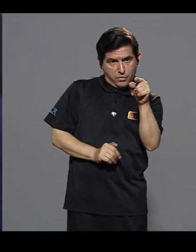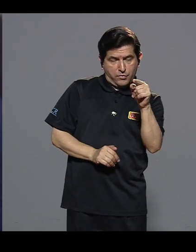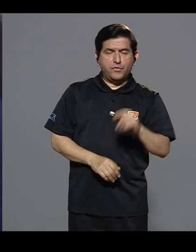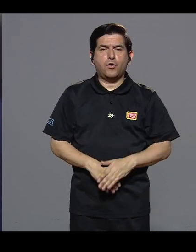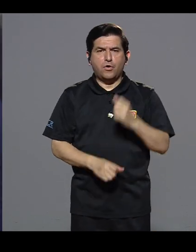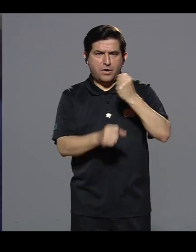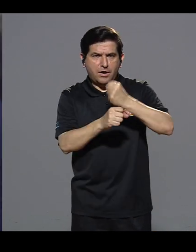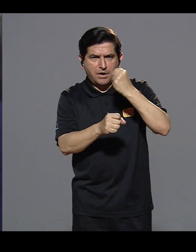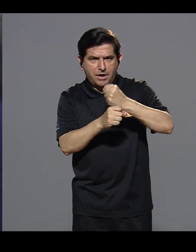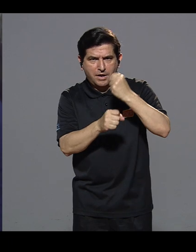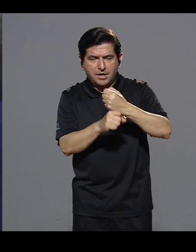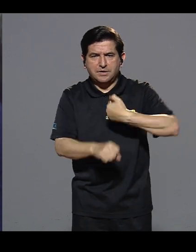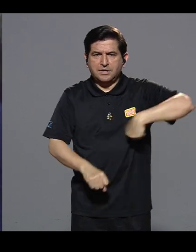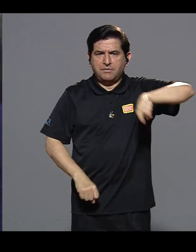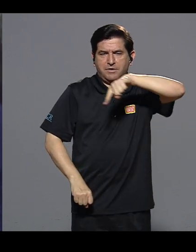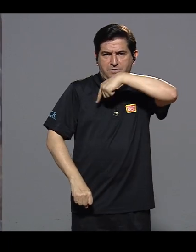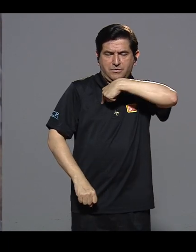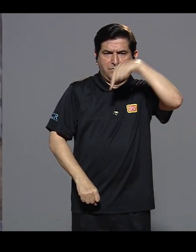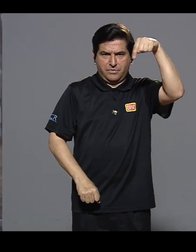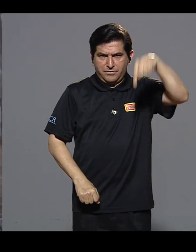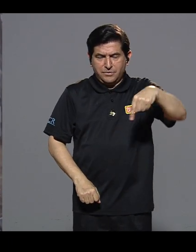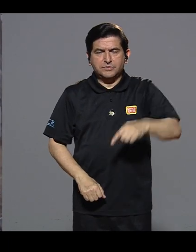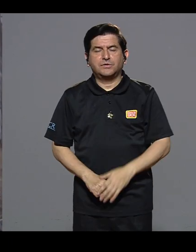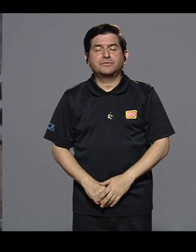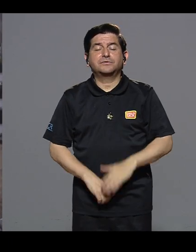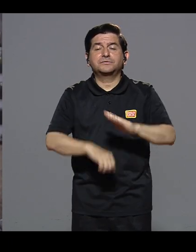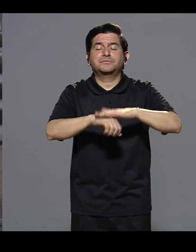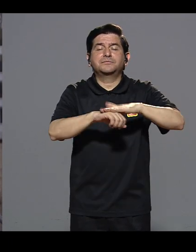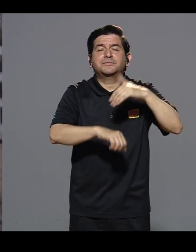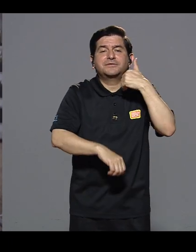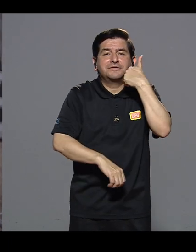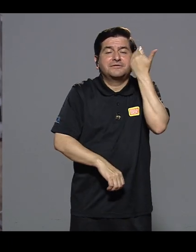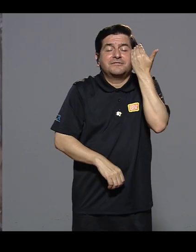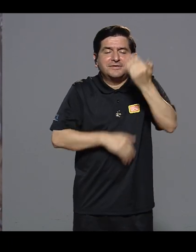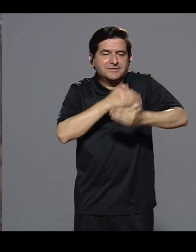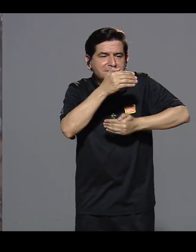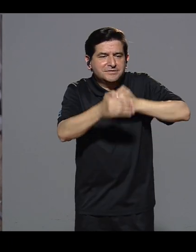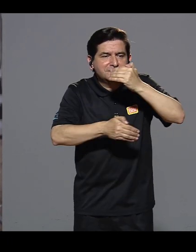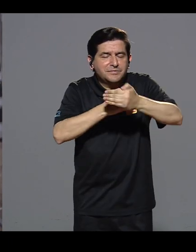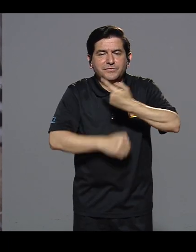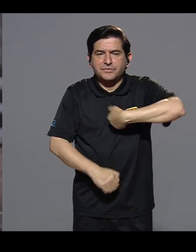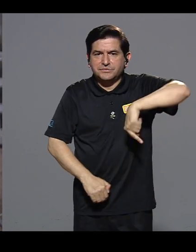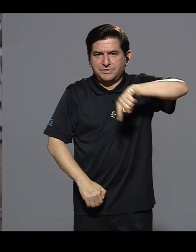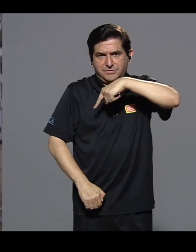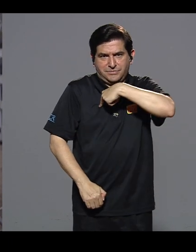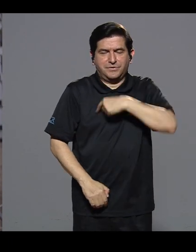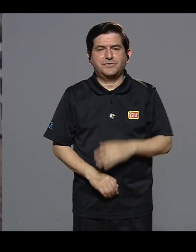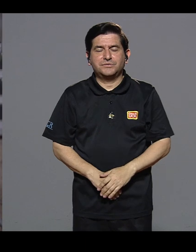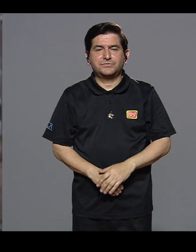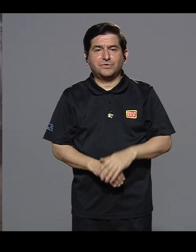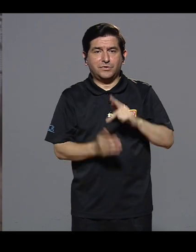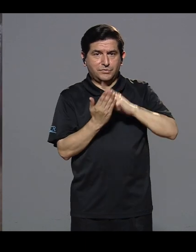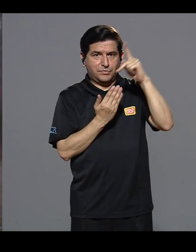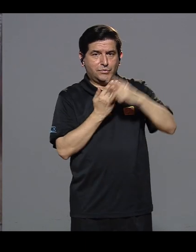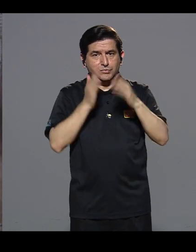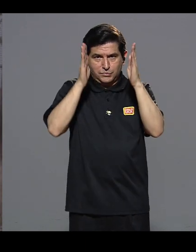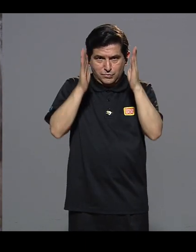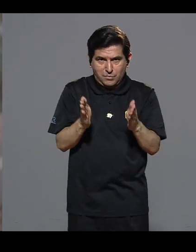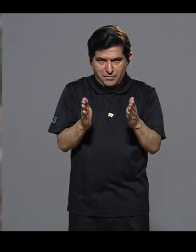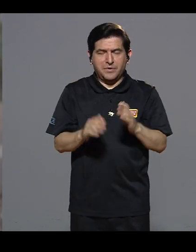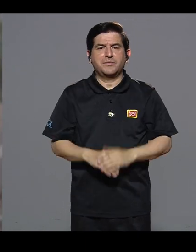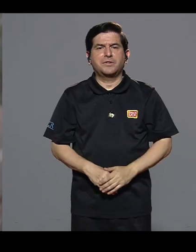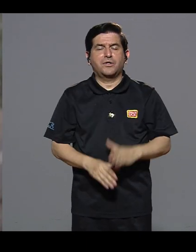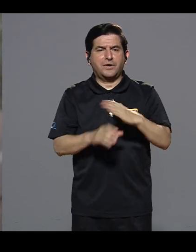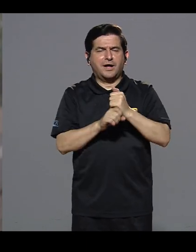El papel que tiene Marbelis con el trabajo que está realizando con nosotros es poder facilitar ese proceso donde nosotros del